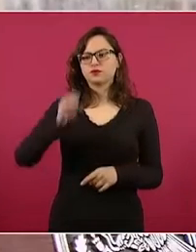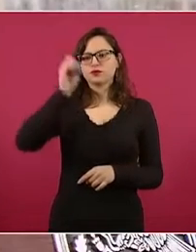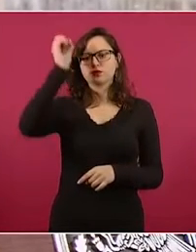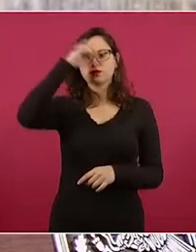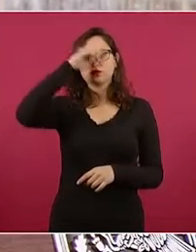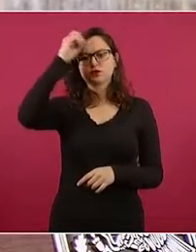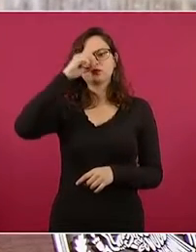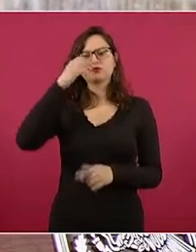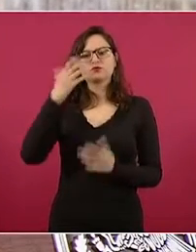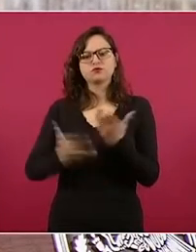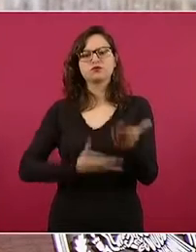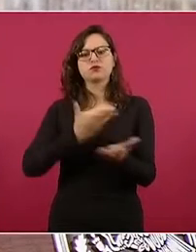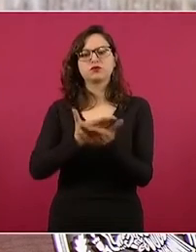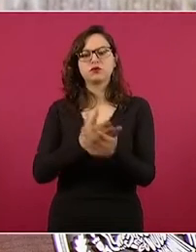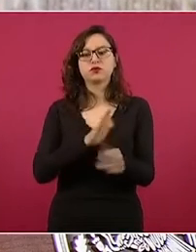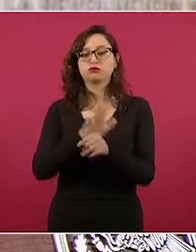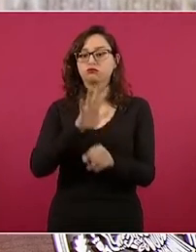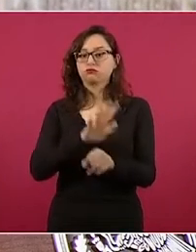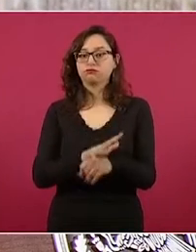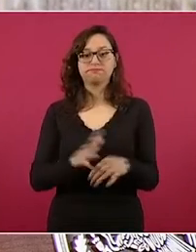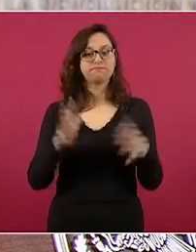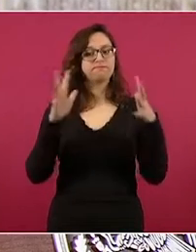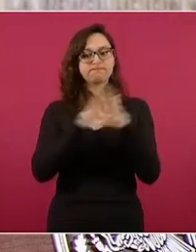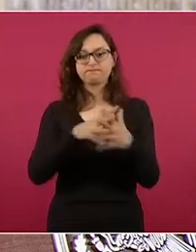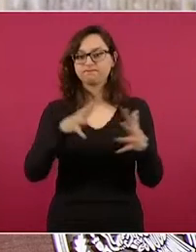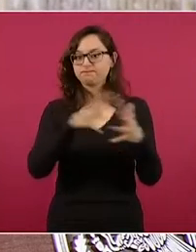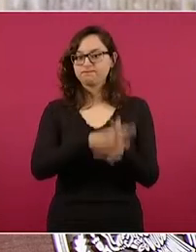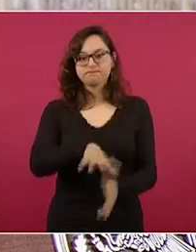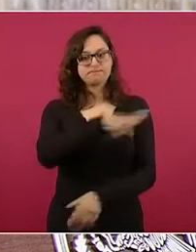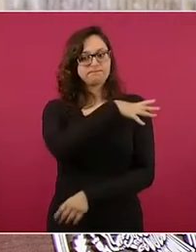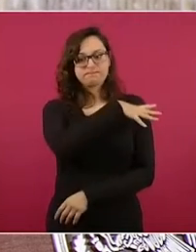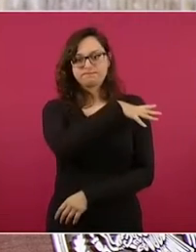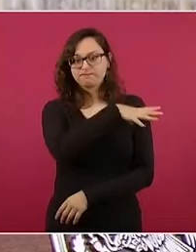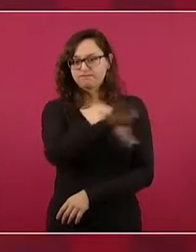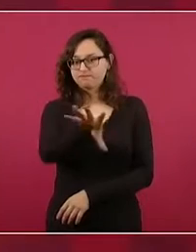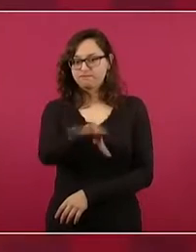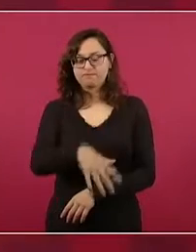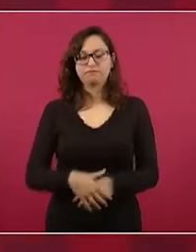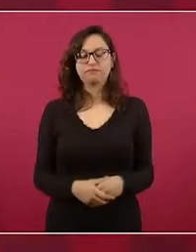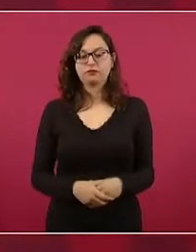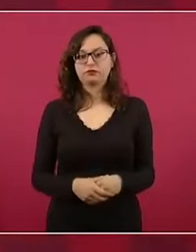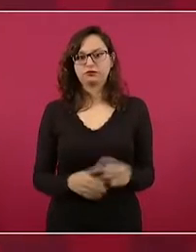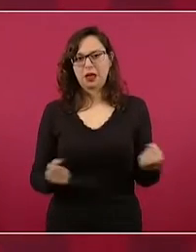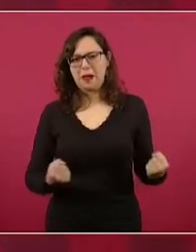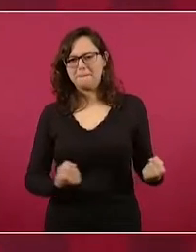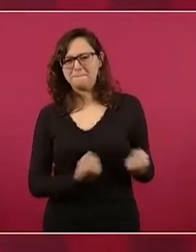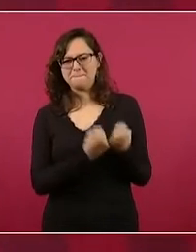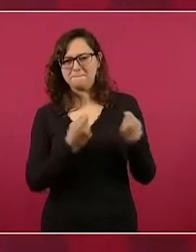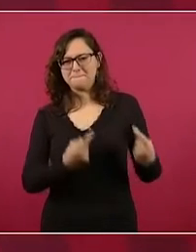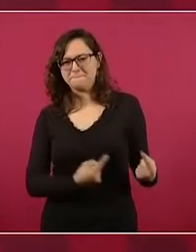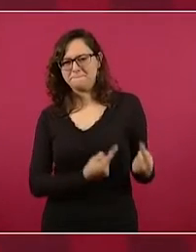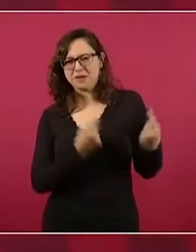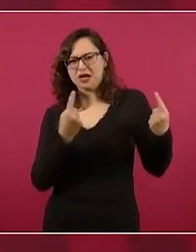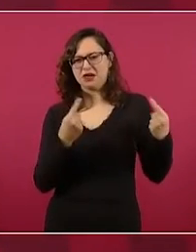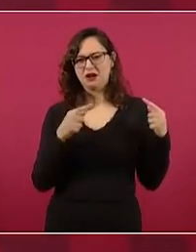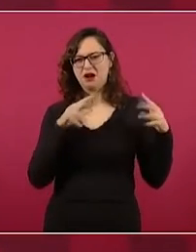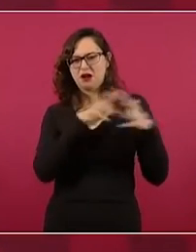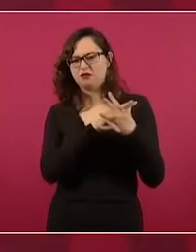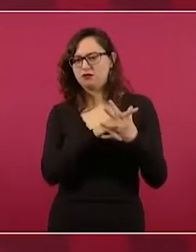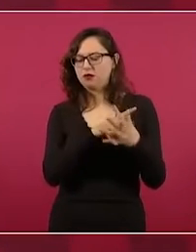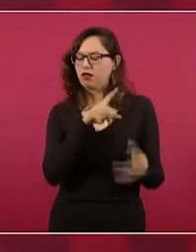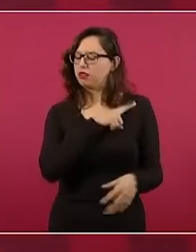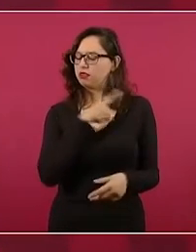guerras, que se eviten las confrontaciones bélicas,